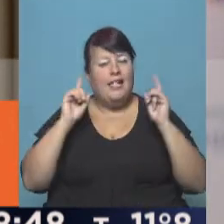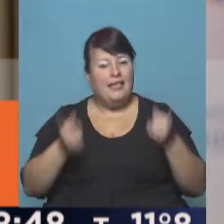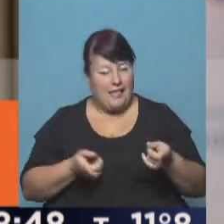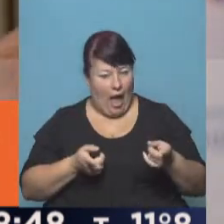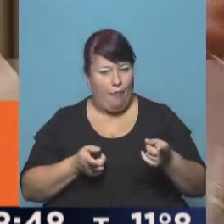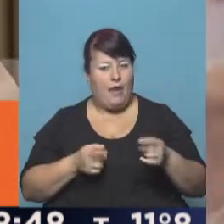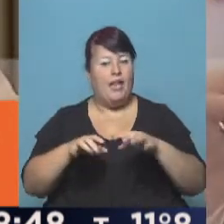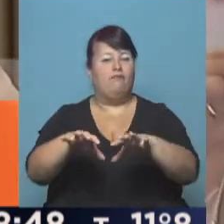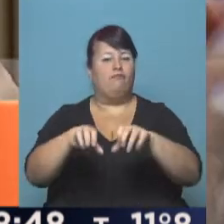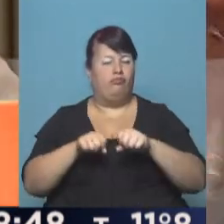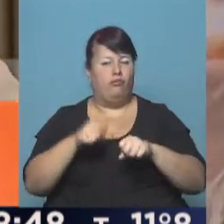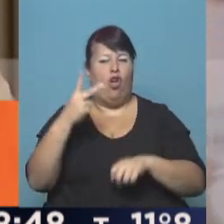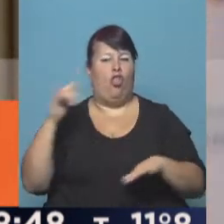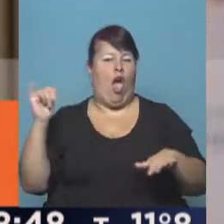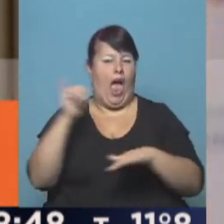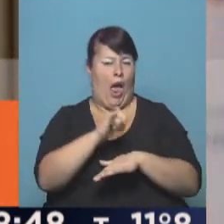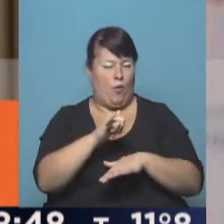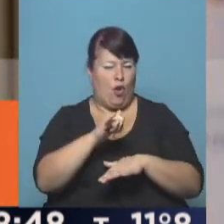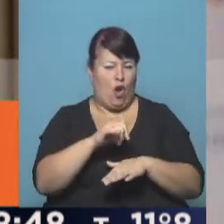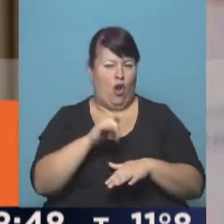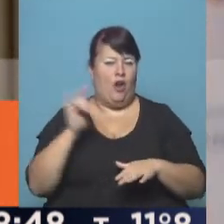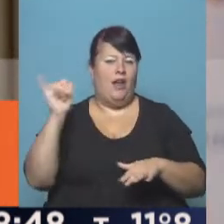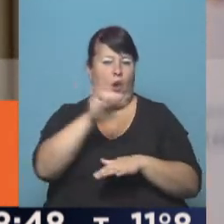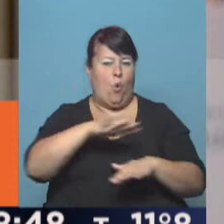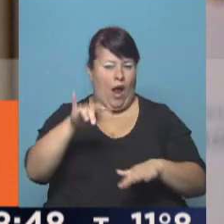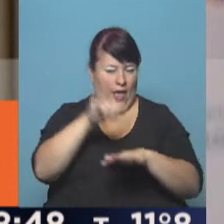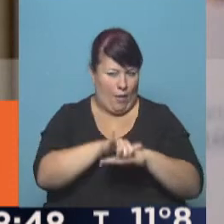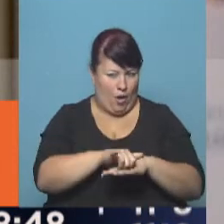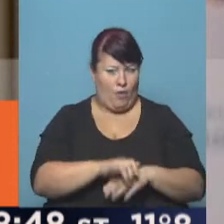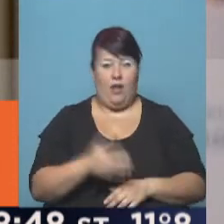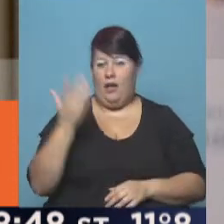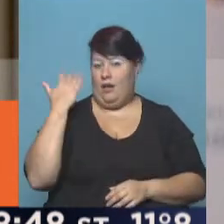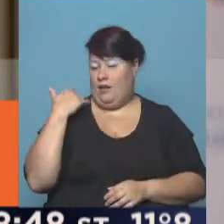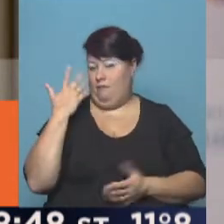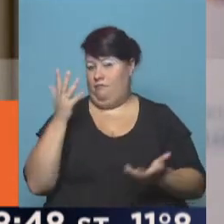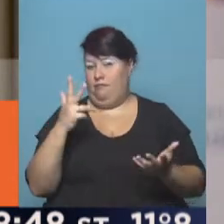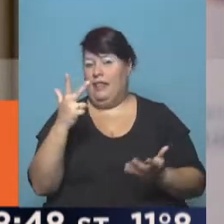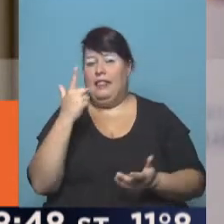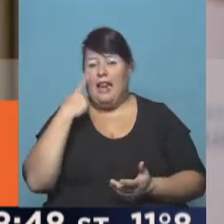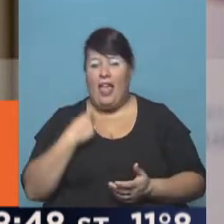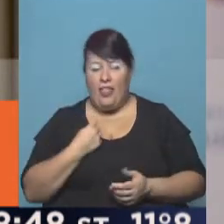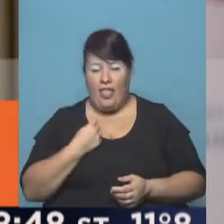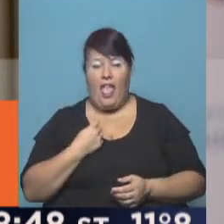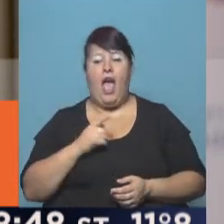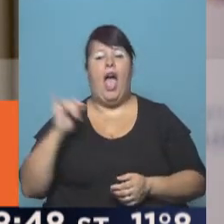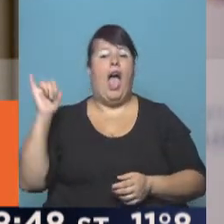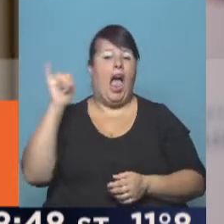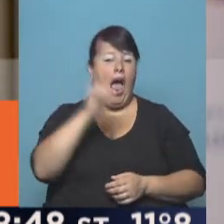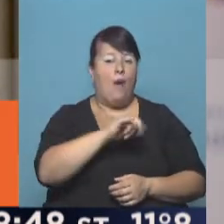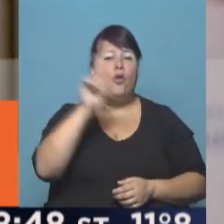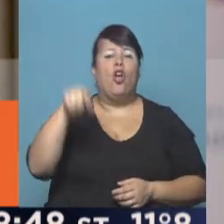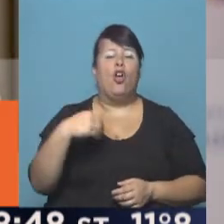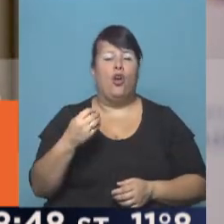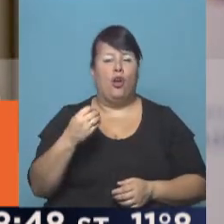secuestró dos avionetas en un aeródromo. Hace tres días, una avioneta que